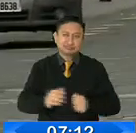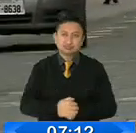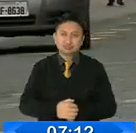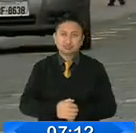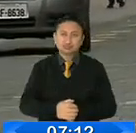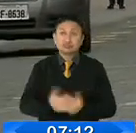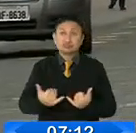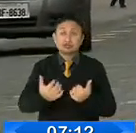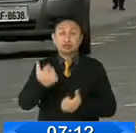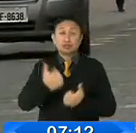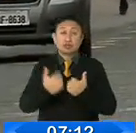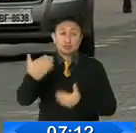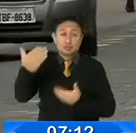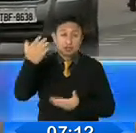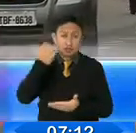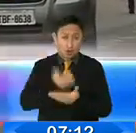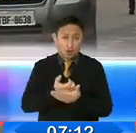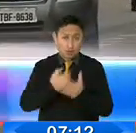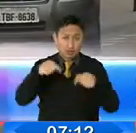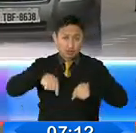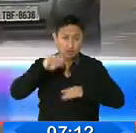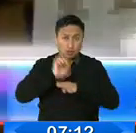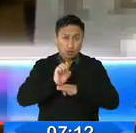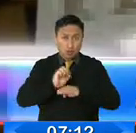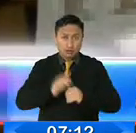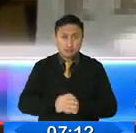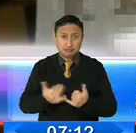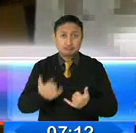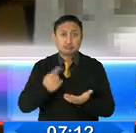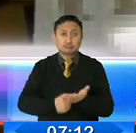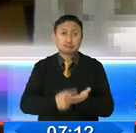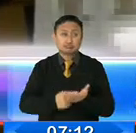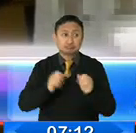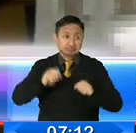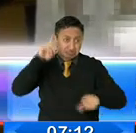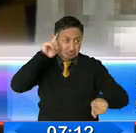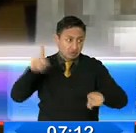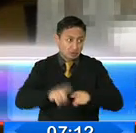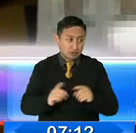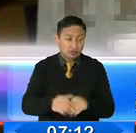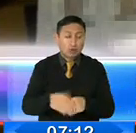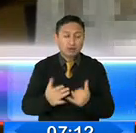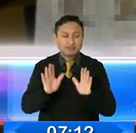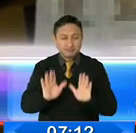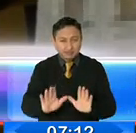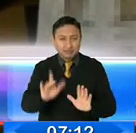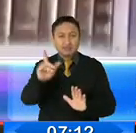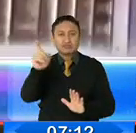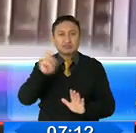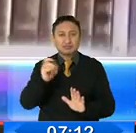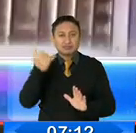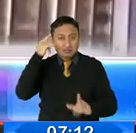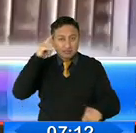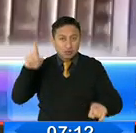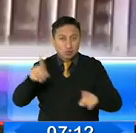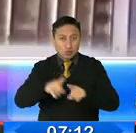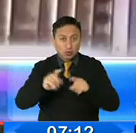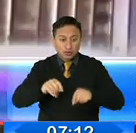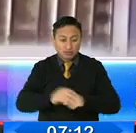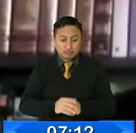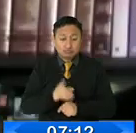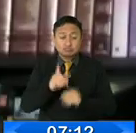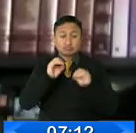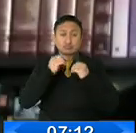política y económica que atraviesa el país, analistas coinciden en la necesidad de acuerdos. Con una sola organización política,